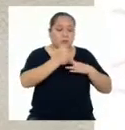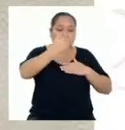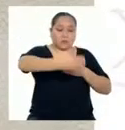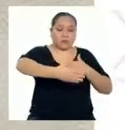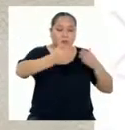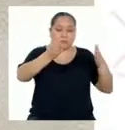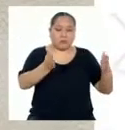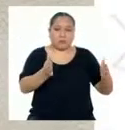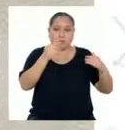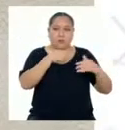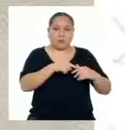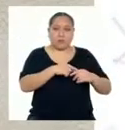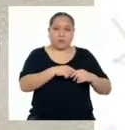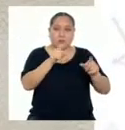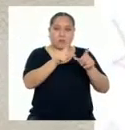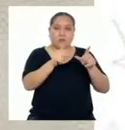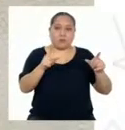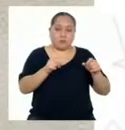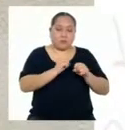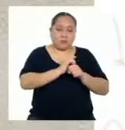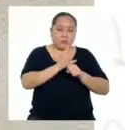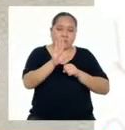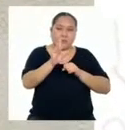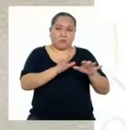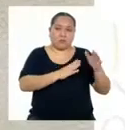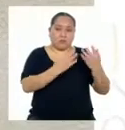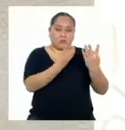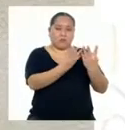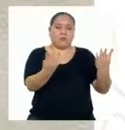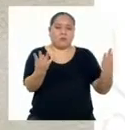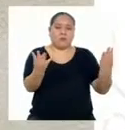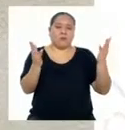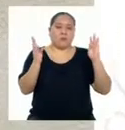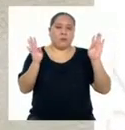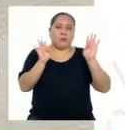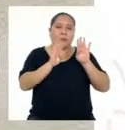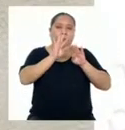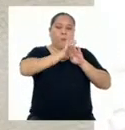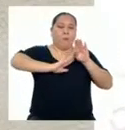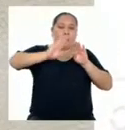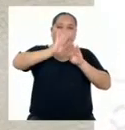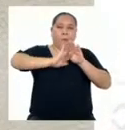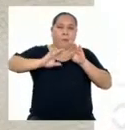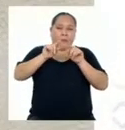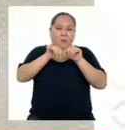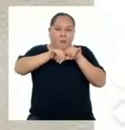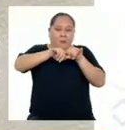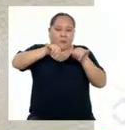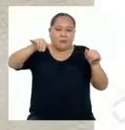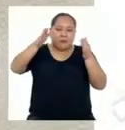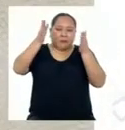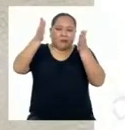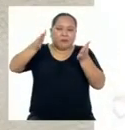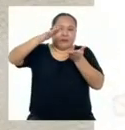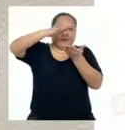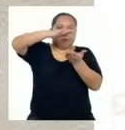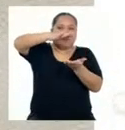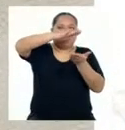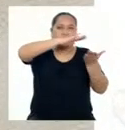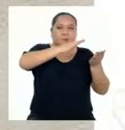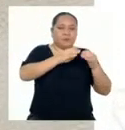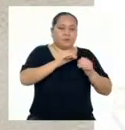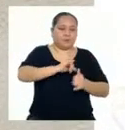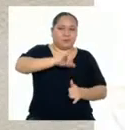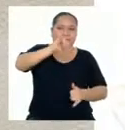Ahí se ubica La sala de irradiación Sus muros Son blindados Contra las radiaciones De un metro Con 60 centímetros De espesor